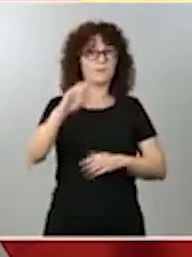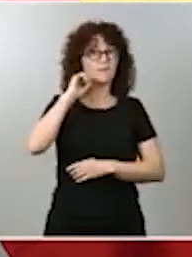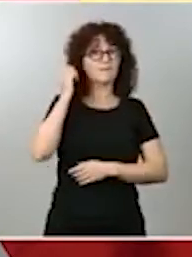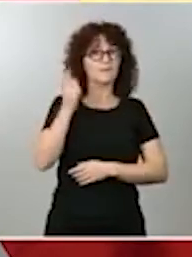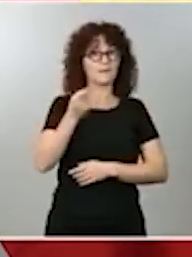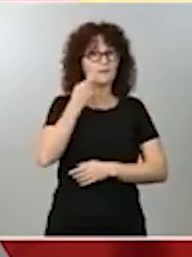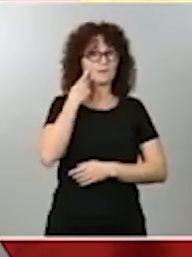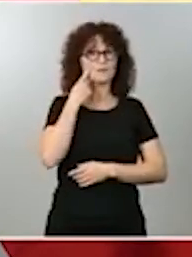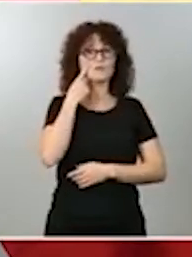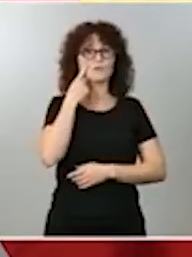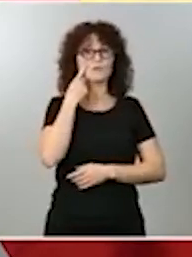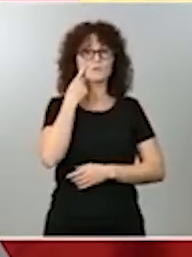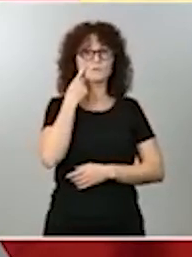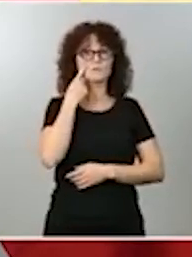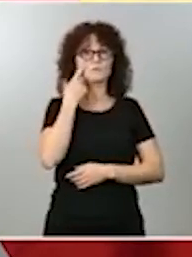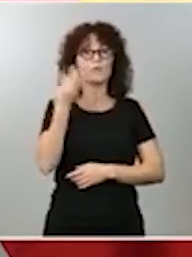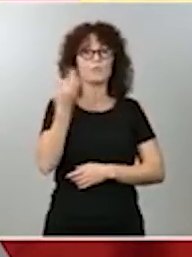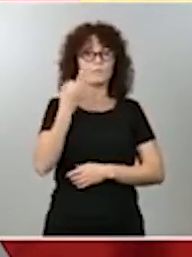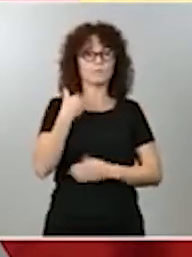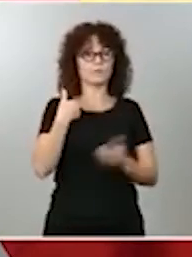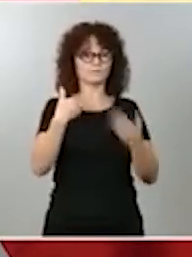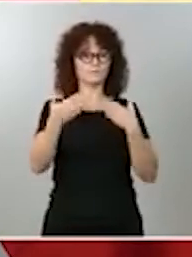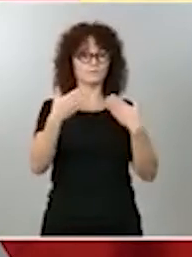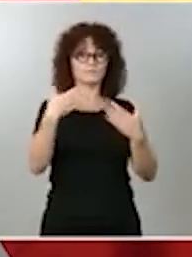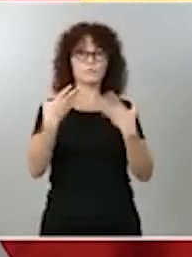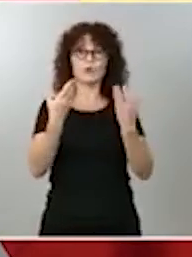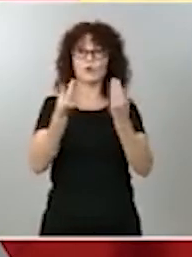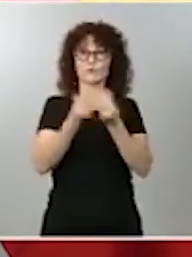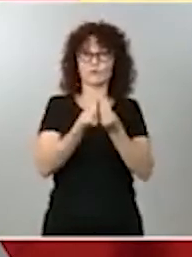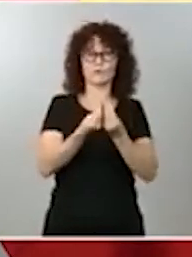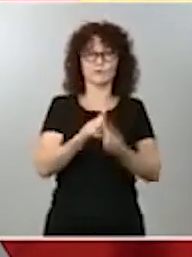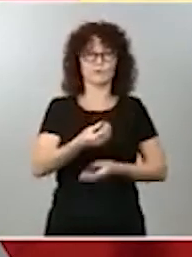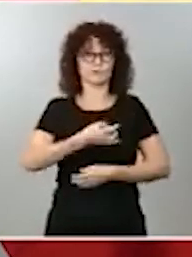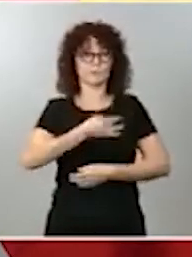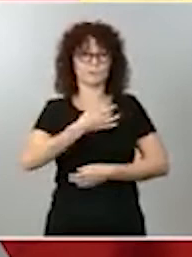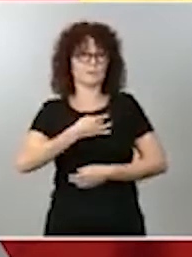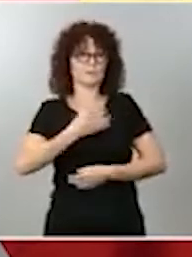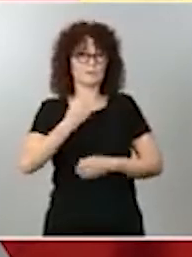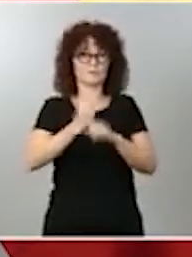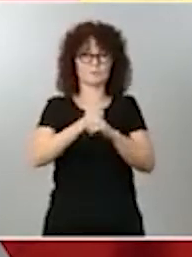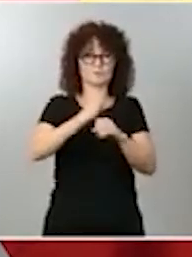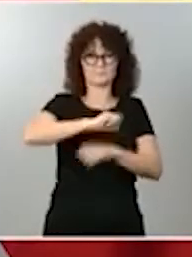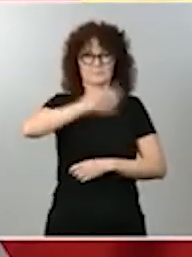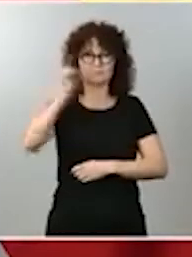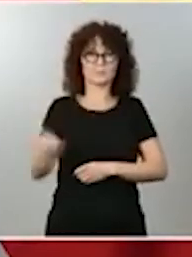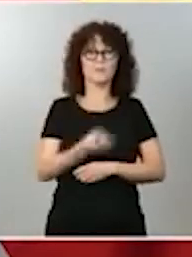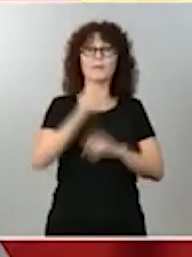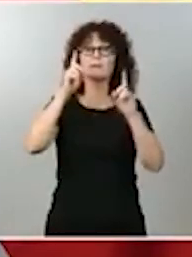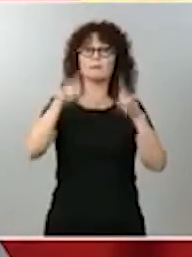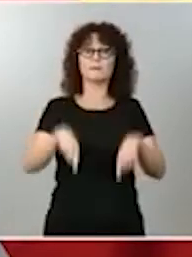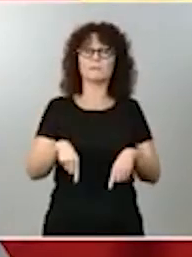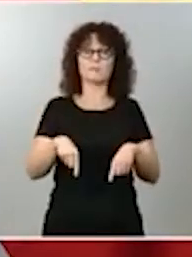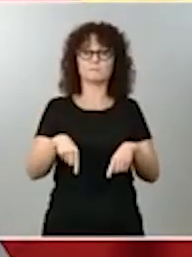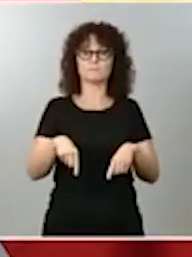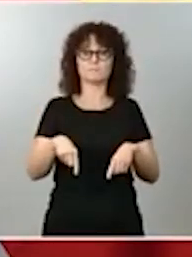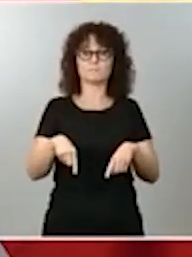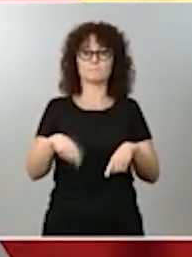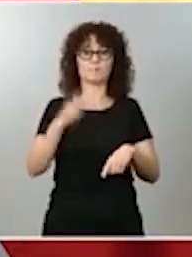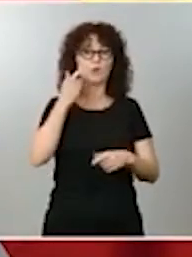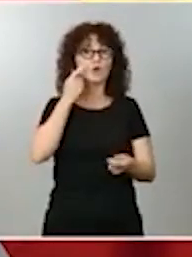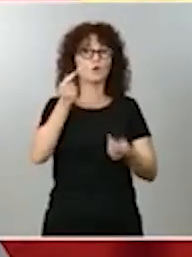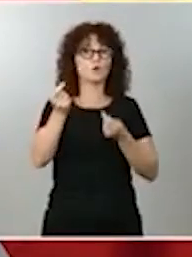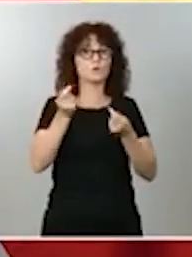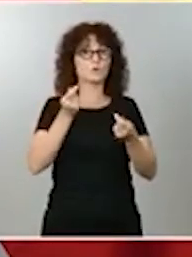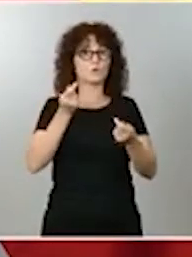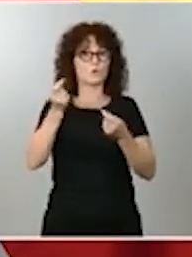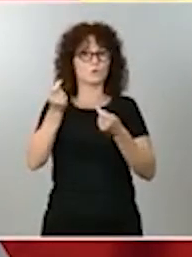dialogado, negociado con los agentes sociales y un diagnóstico que parta de la premisa desde el control en la entrada en